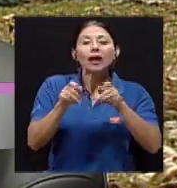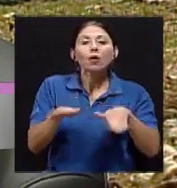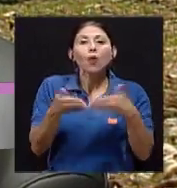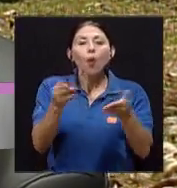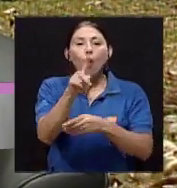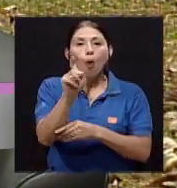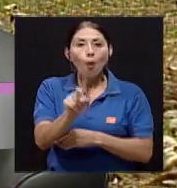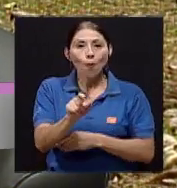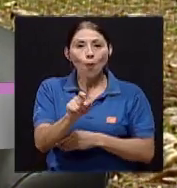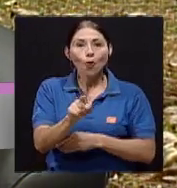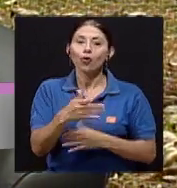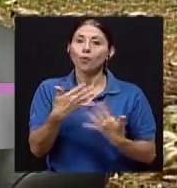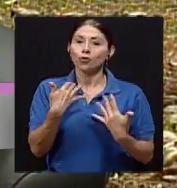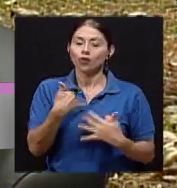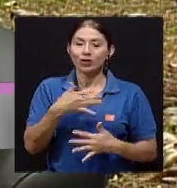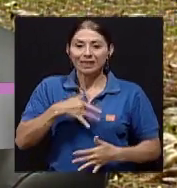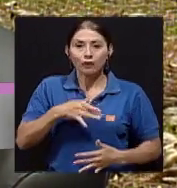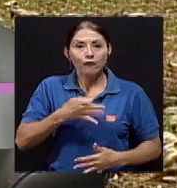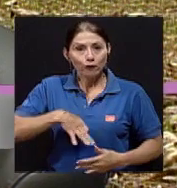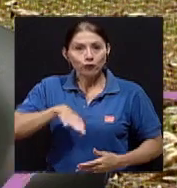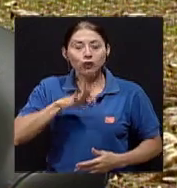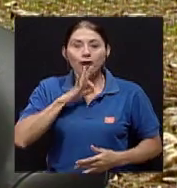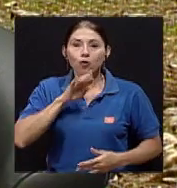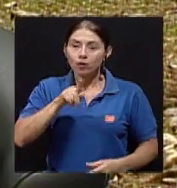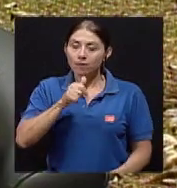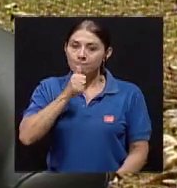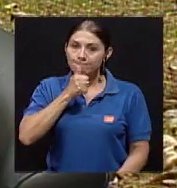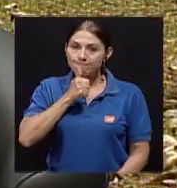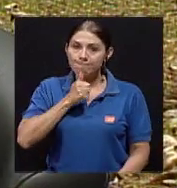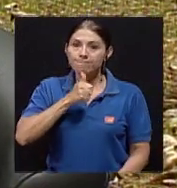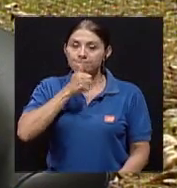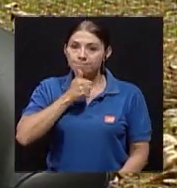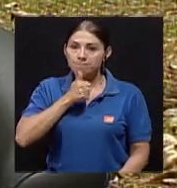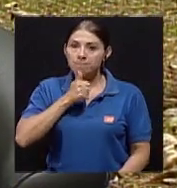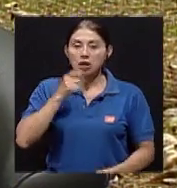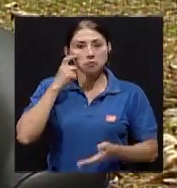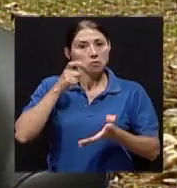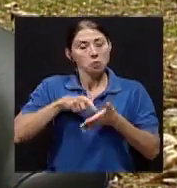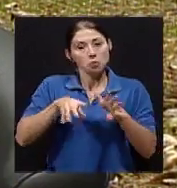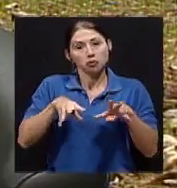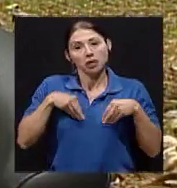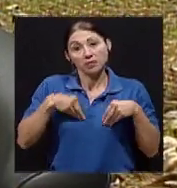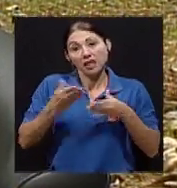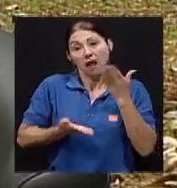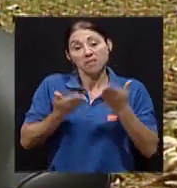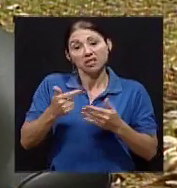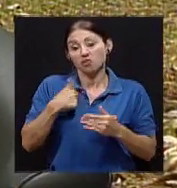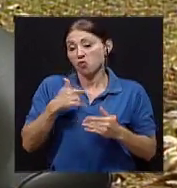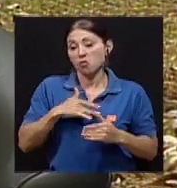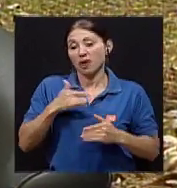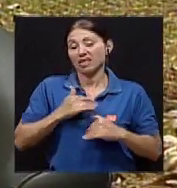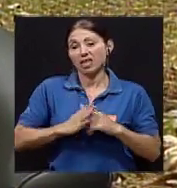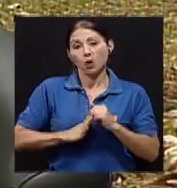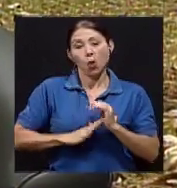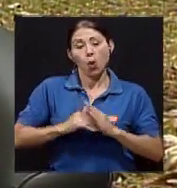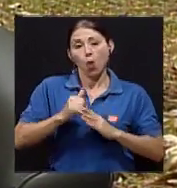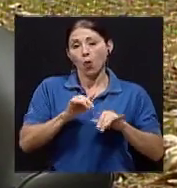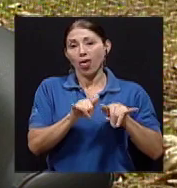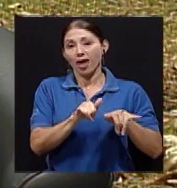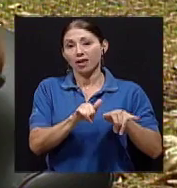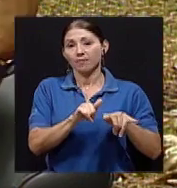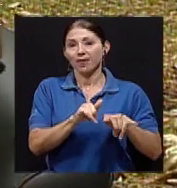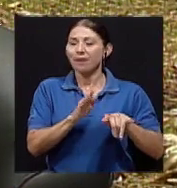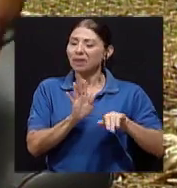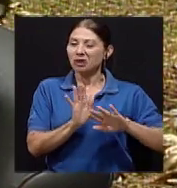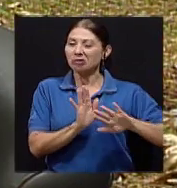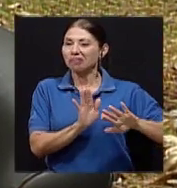irme reconociendo poco a poco como ser individual y saber que tal vez yo voy a estar en un espacio que no me voy a sentir cómodo, entonces mejor lo evito, porque si no me voy